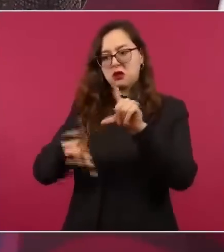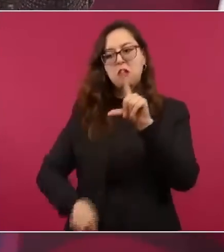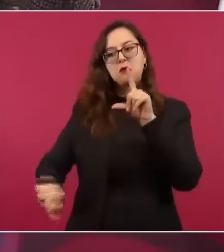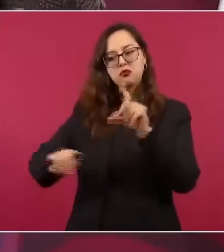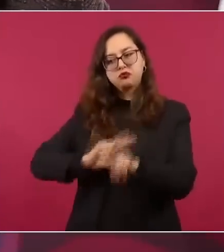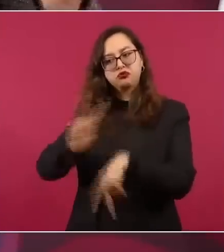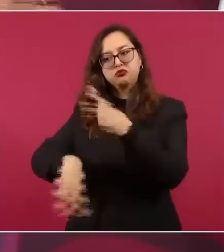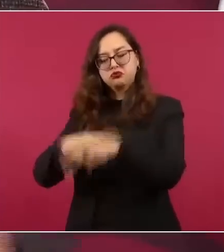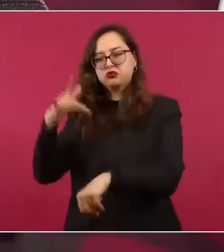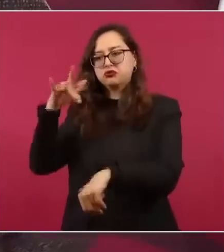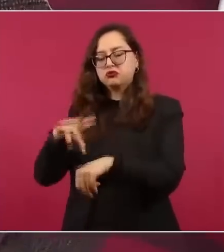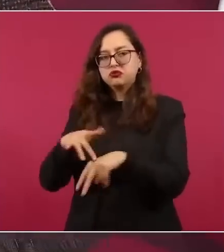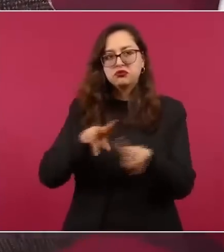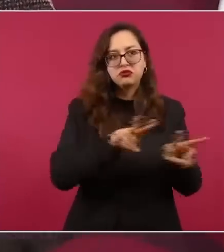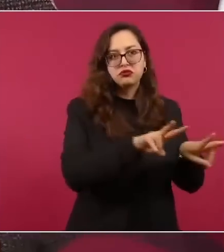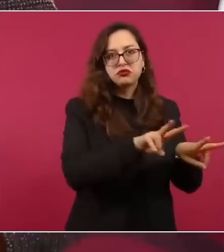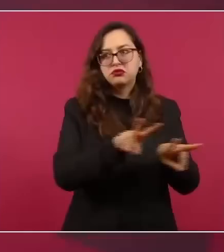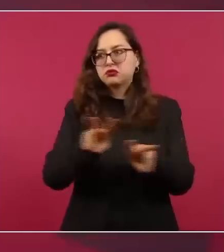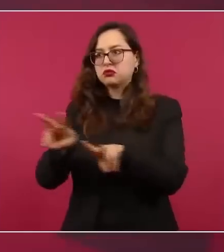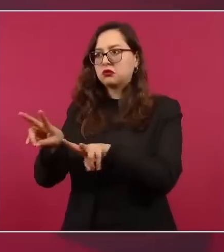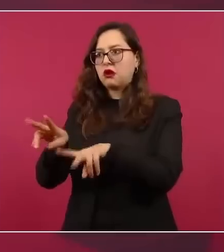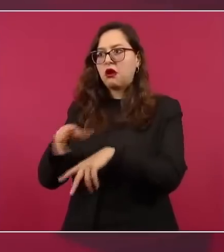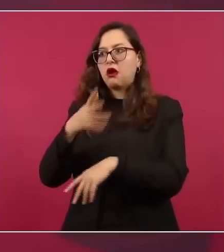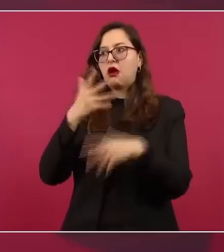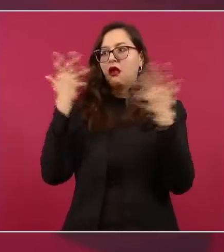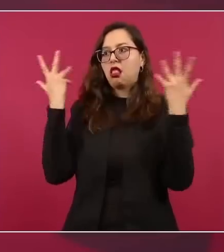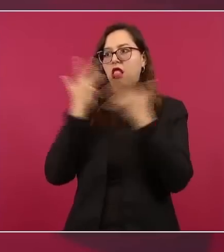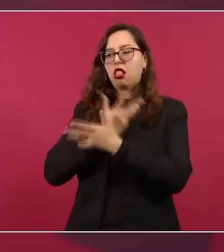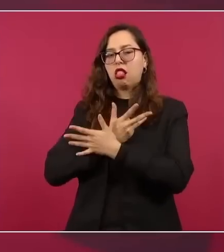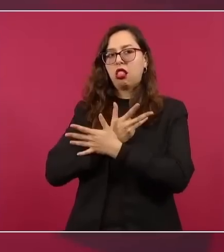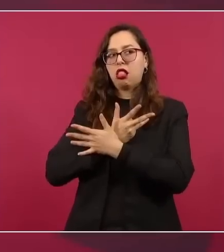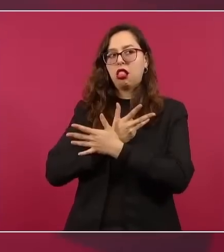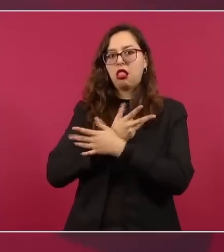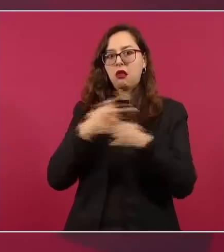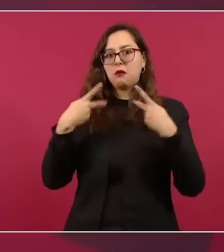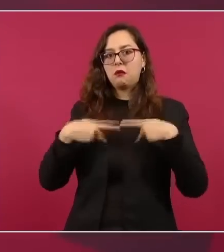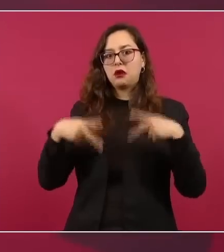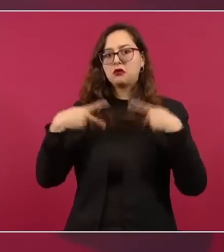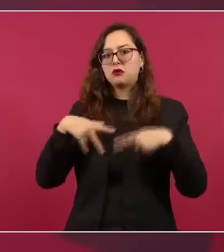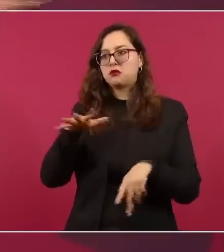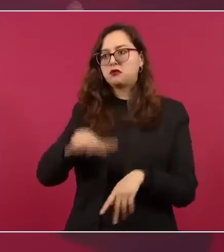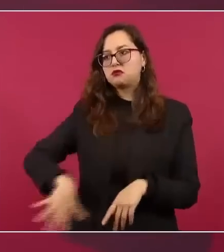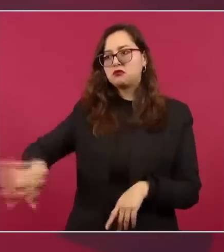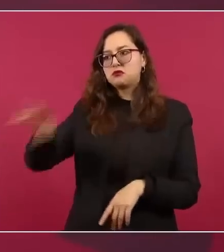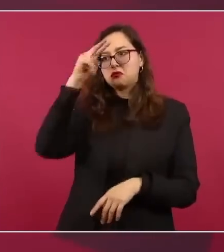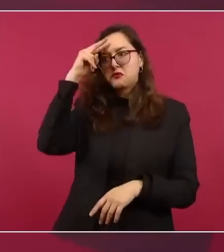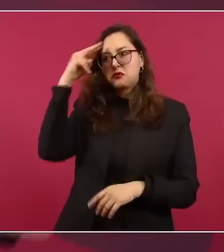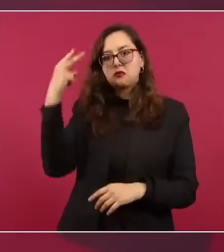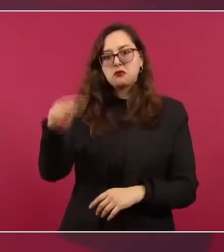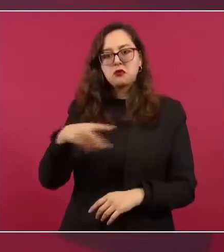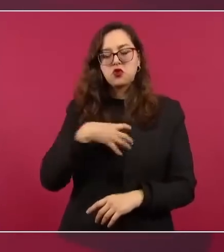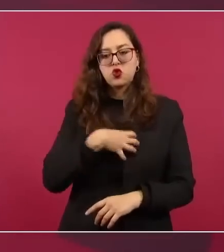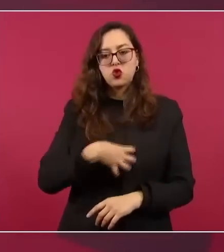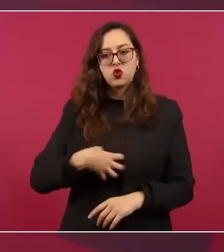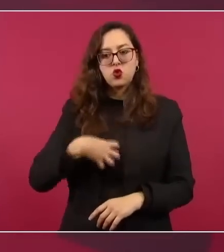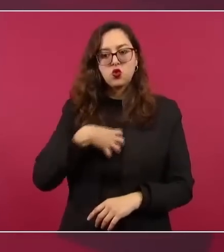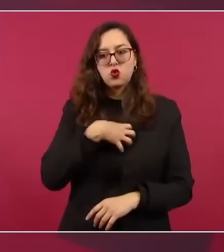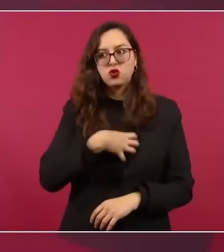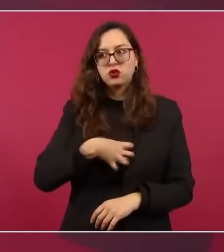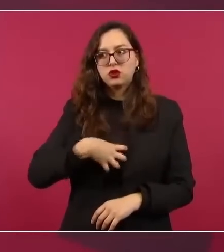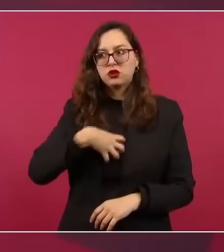y que no hay